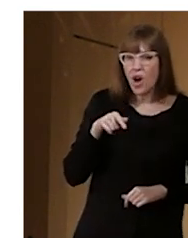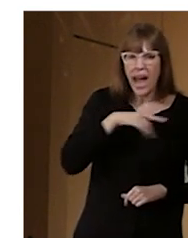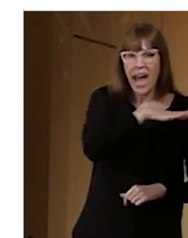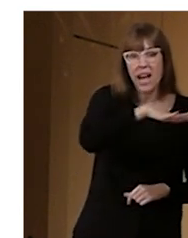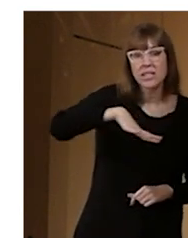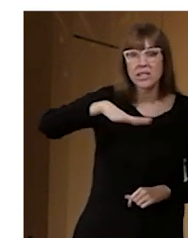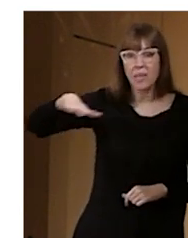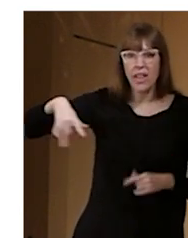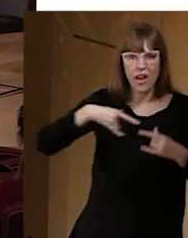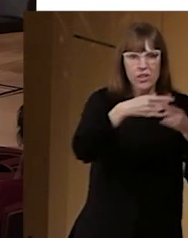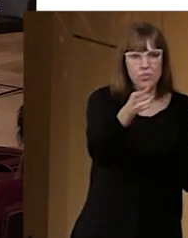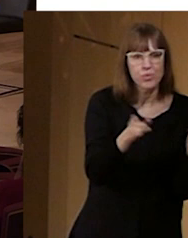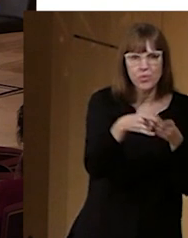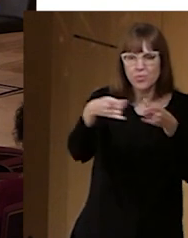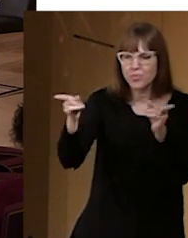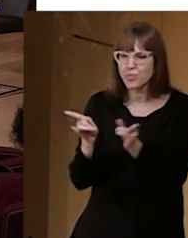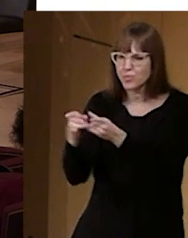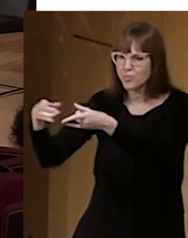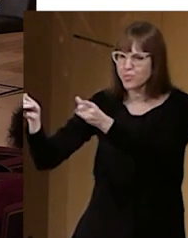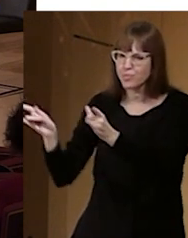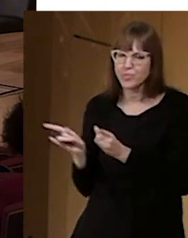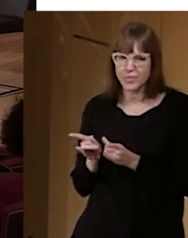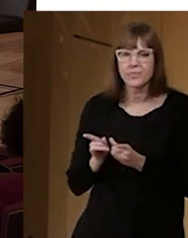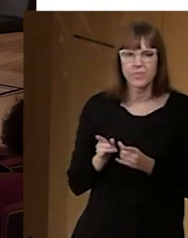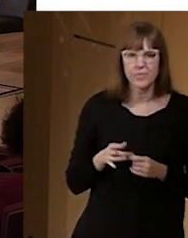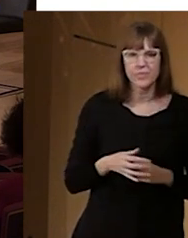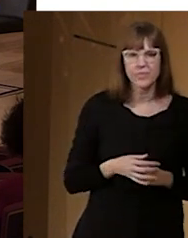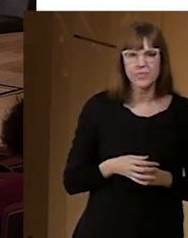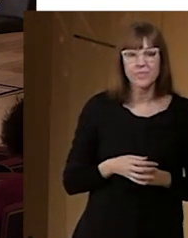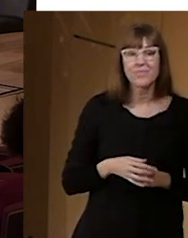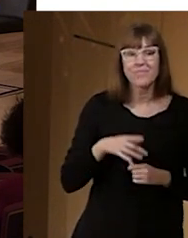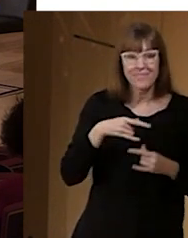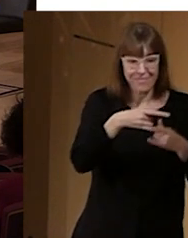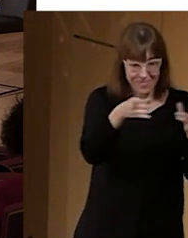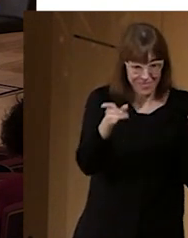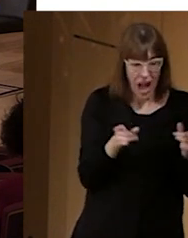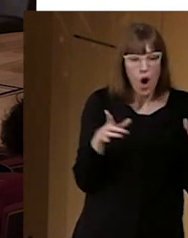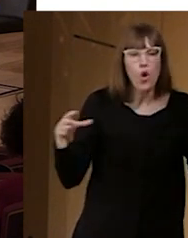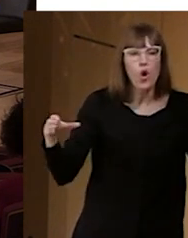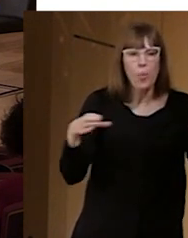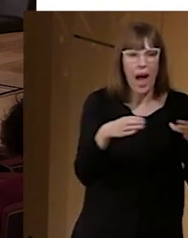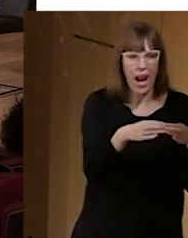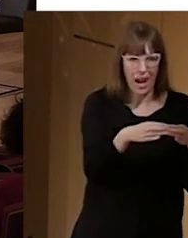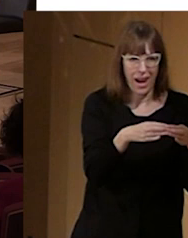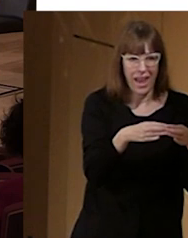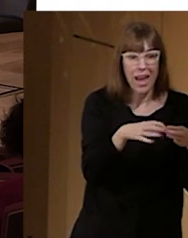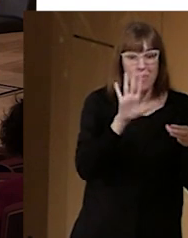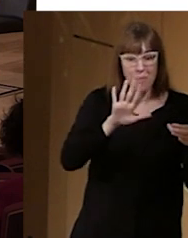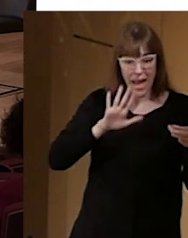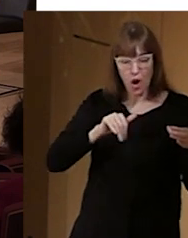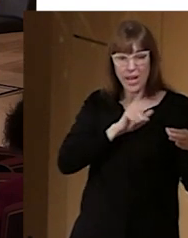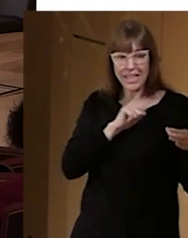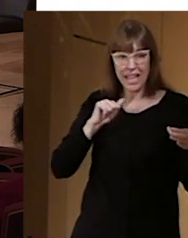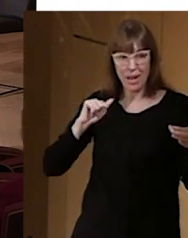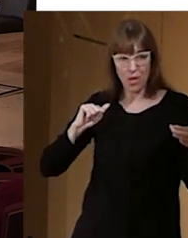a lo mejor, un bucle magnético perimetral, ¿vale? Que a diferencia del individual, el usuario no puede elegir dónde